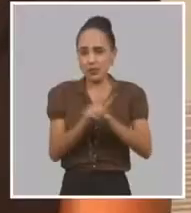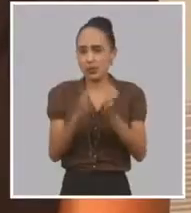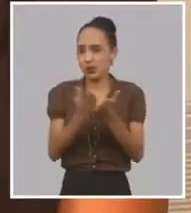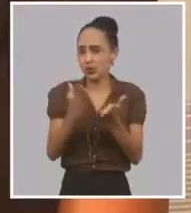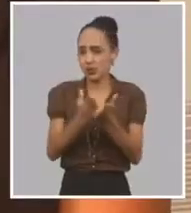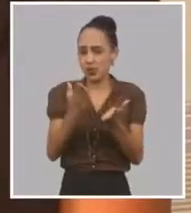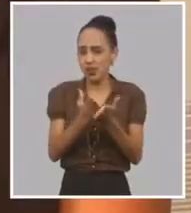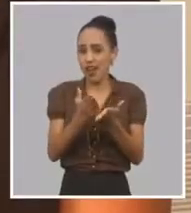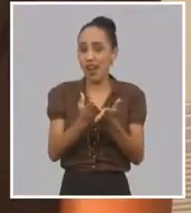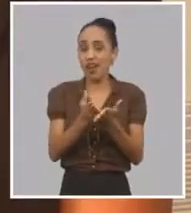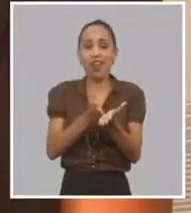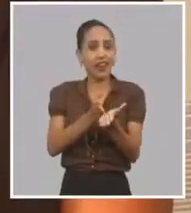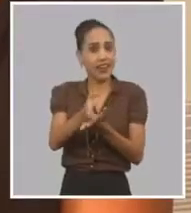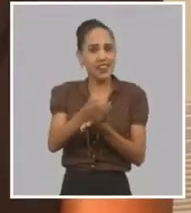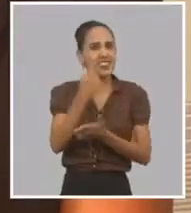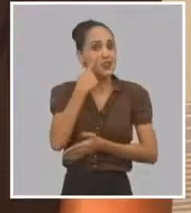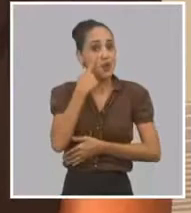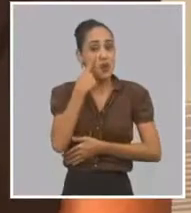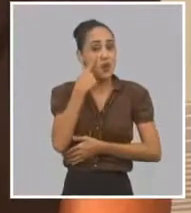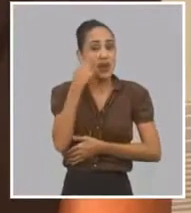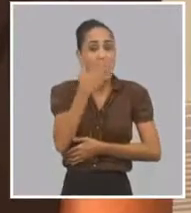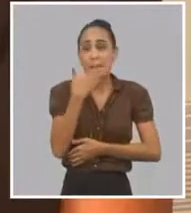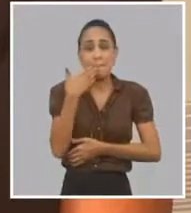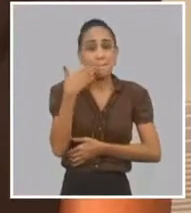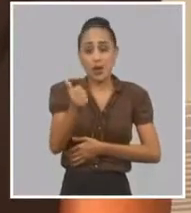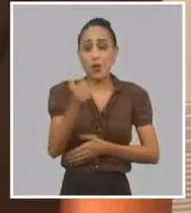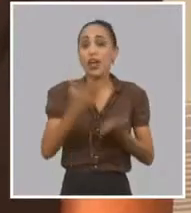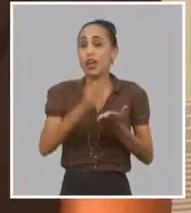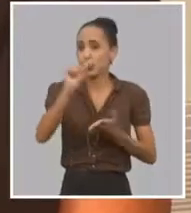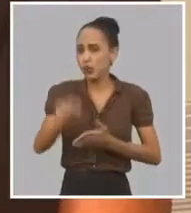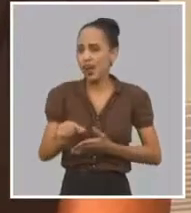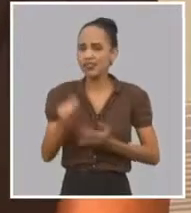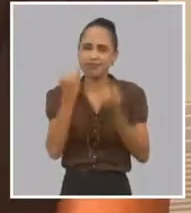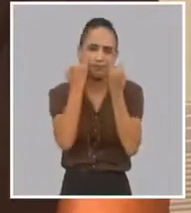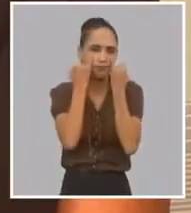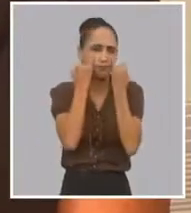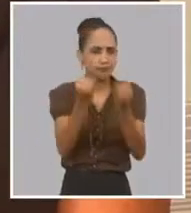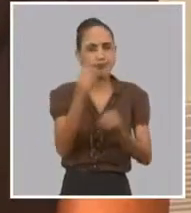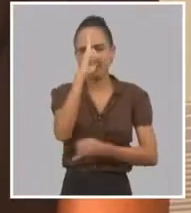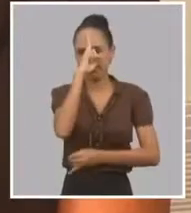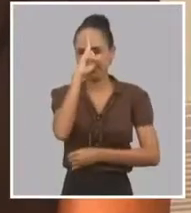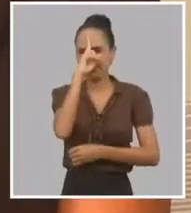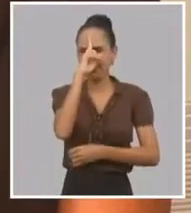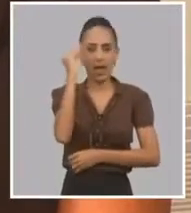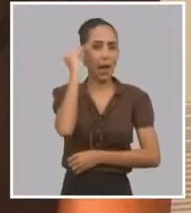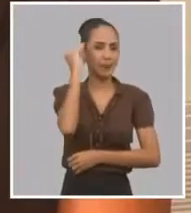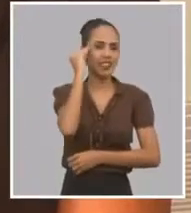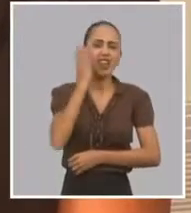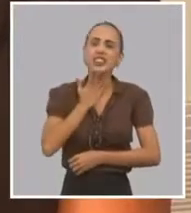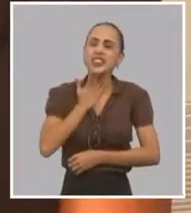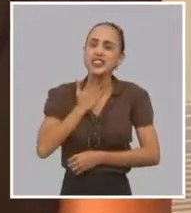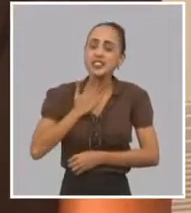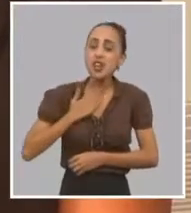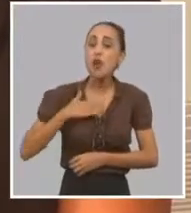despuntó como una de las mejores alumnas, con mucho interés por la medicina, con muchos deseos de aprender,